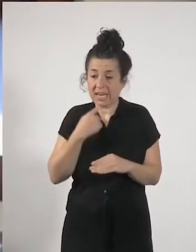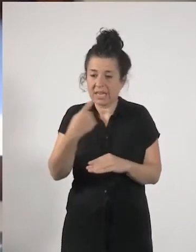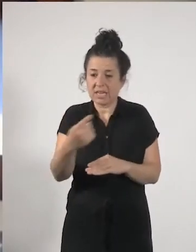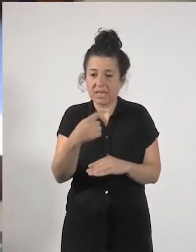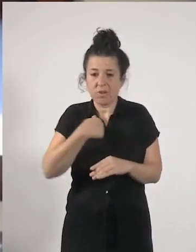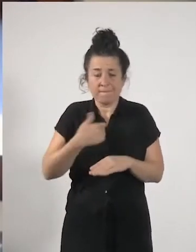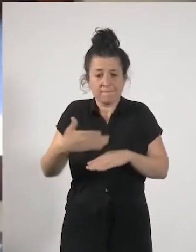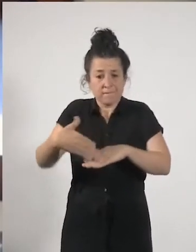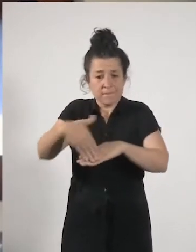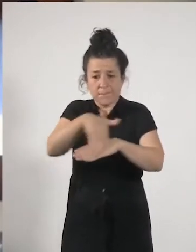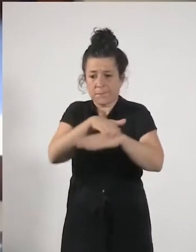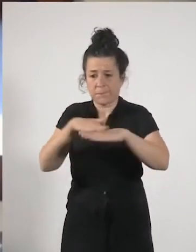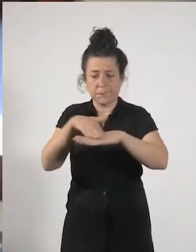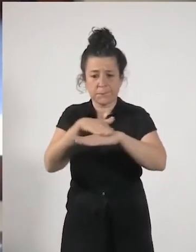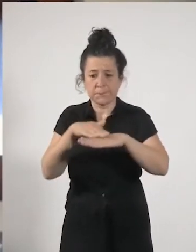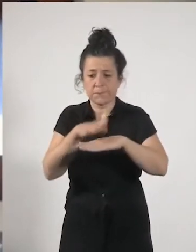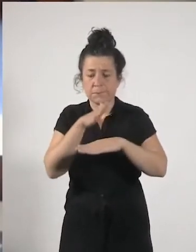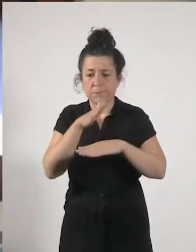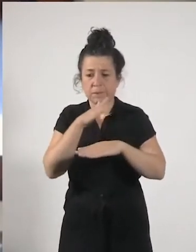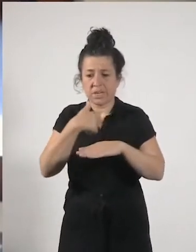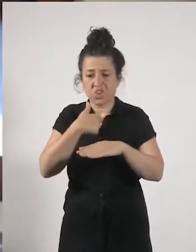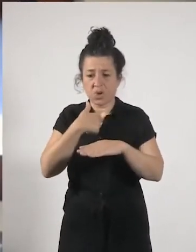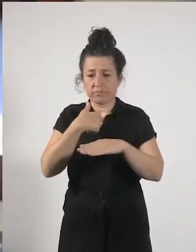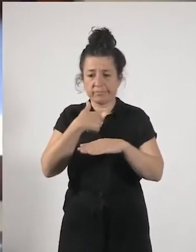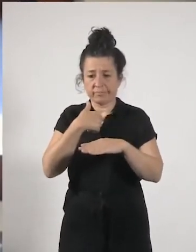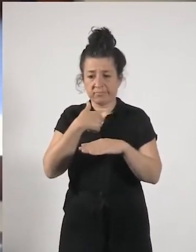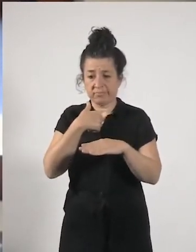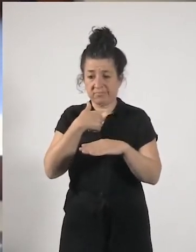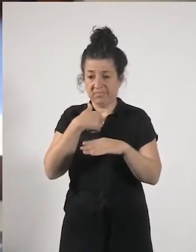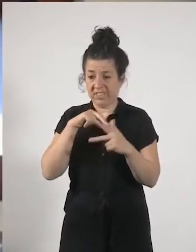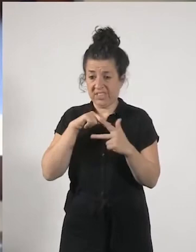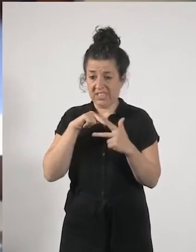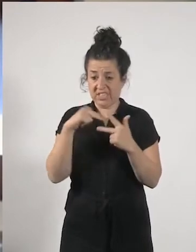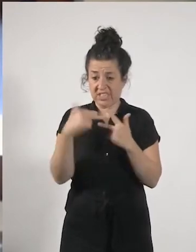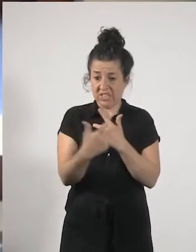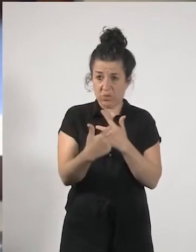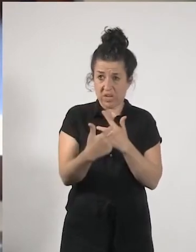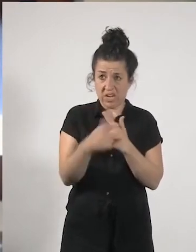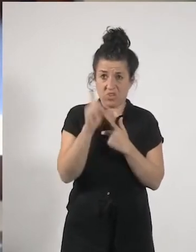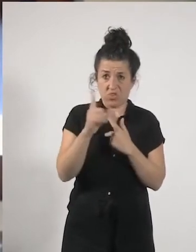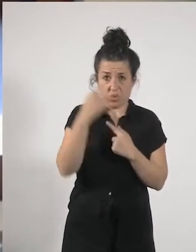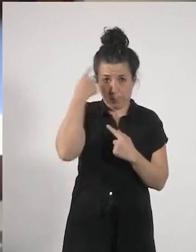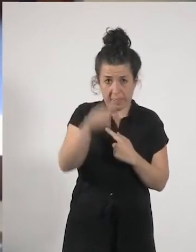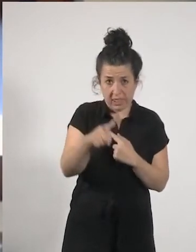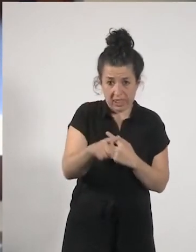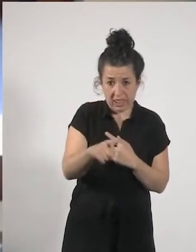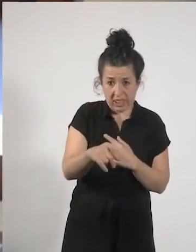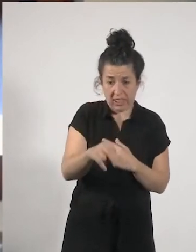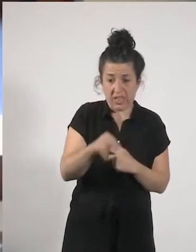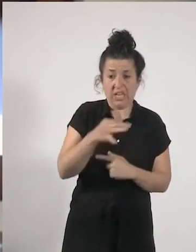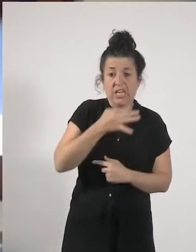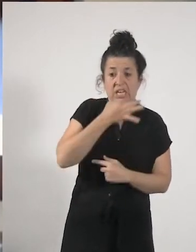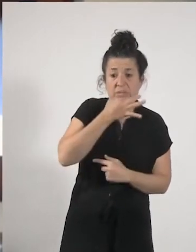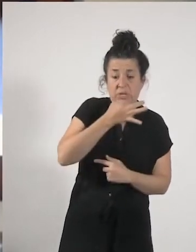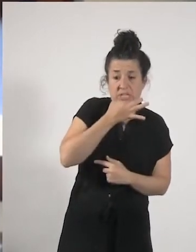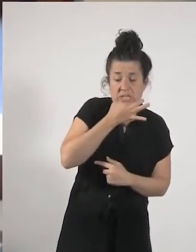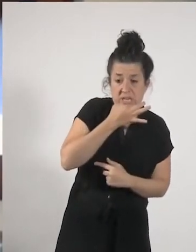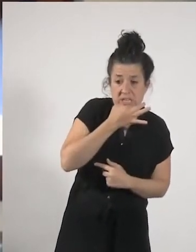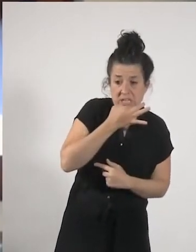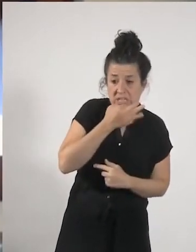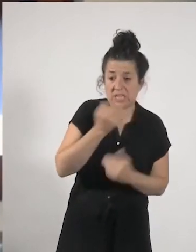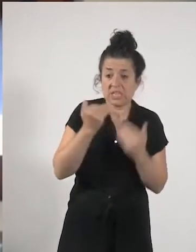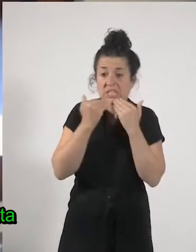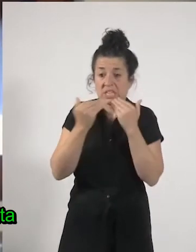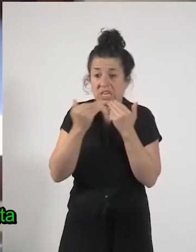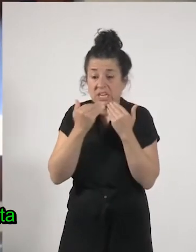yo en euskera aparte de Arrachas León Esquerri Casco y Nesca